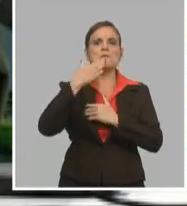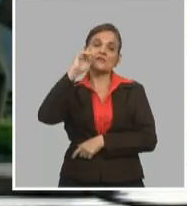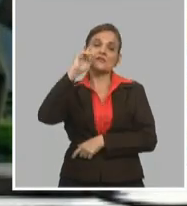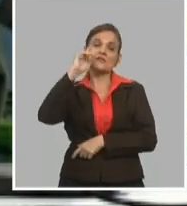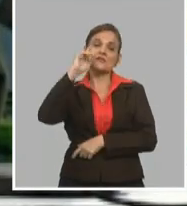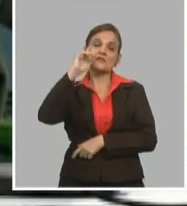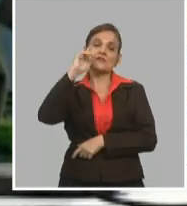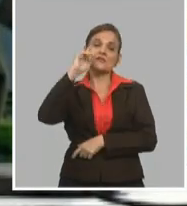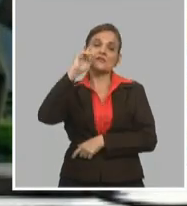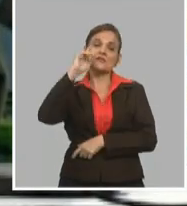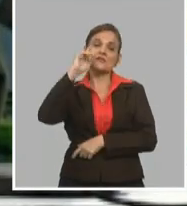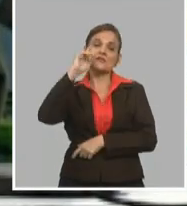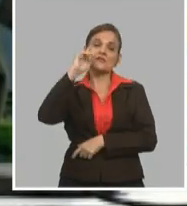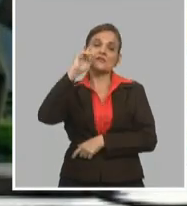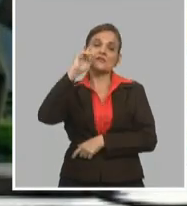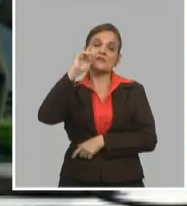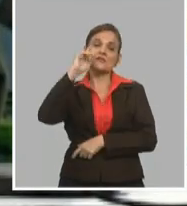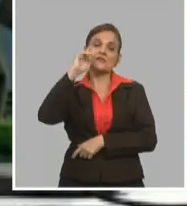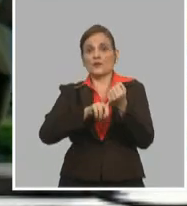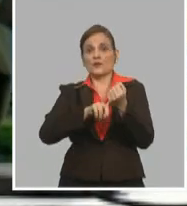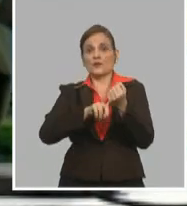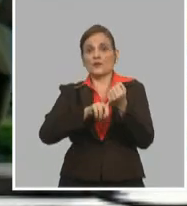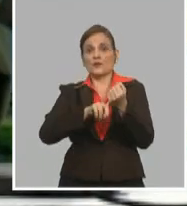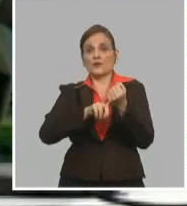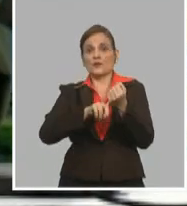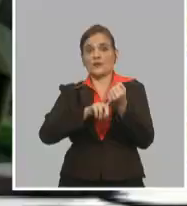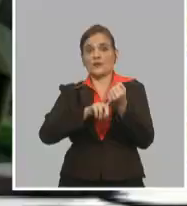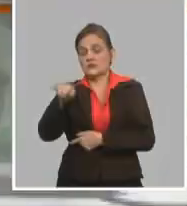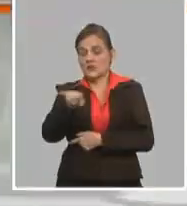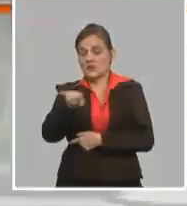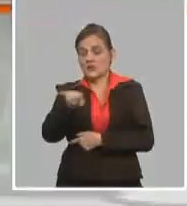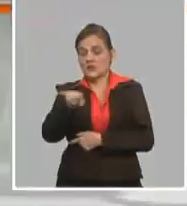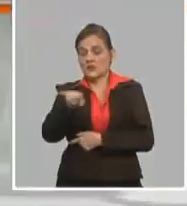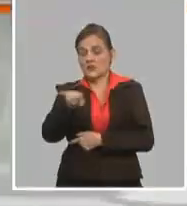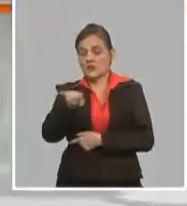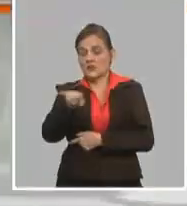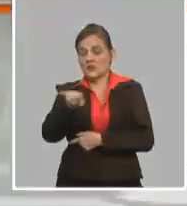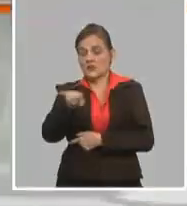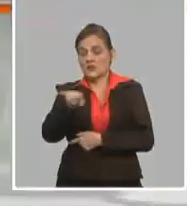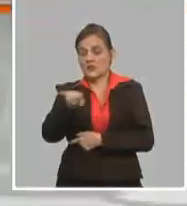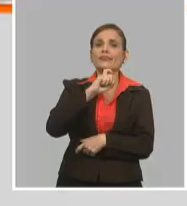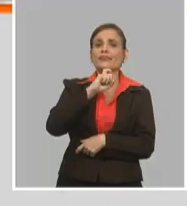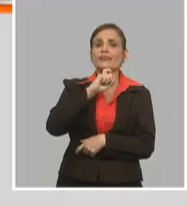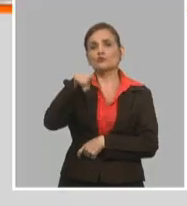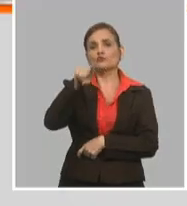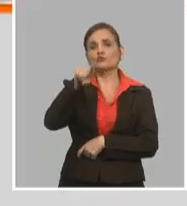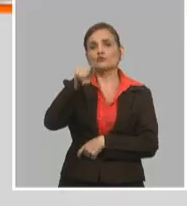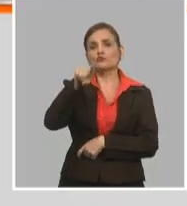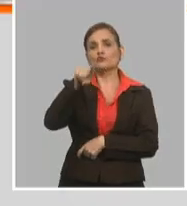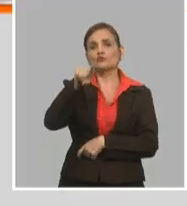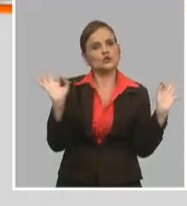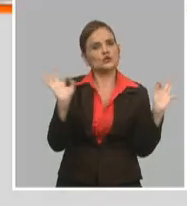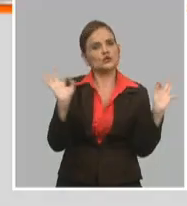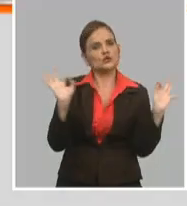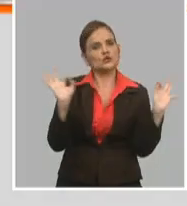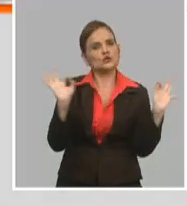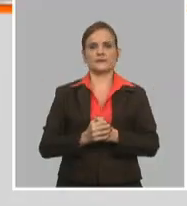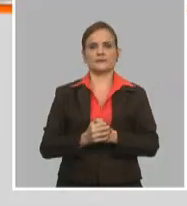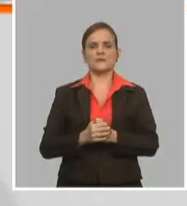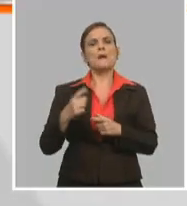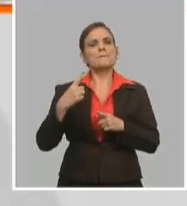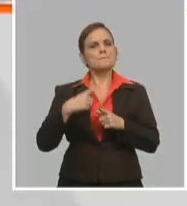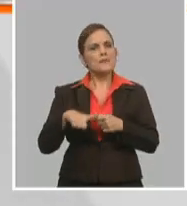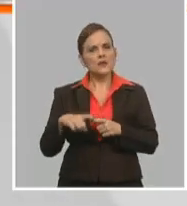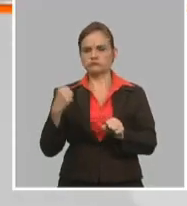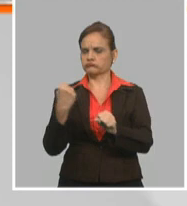Manzanillo las circunstancias todavía no nos hacen posible que le estemos poniendo al pueblo lo que necesitamos y lo que queremos. Pero